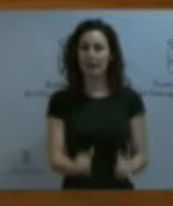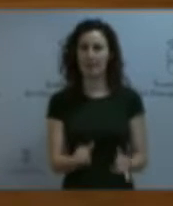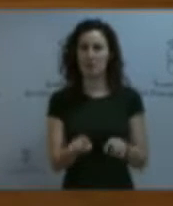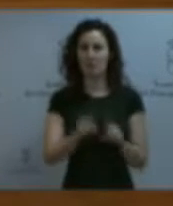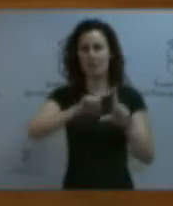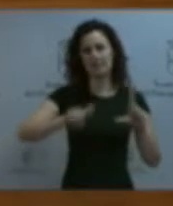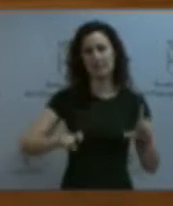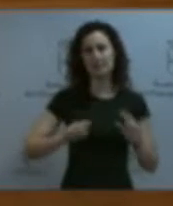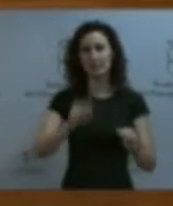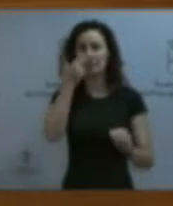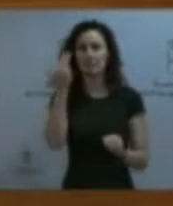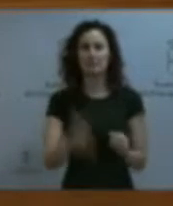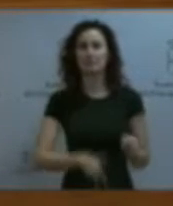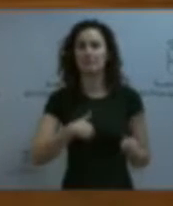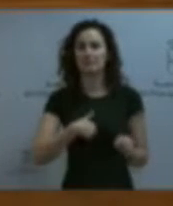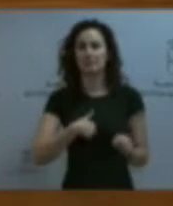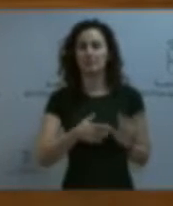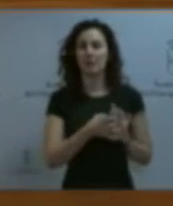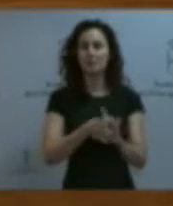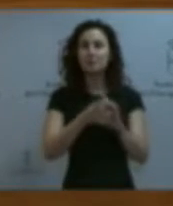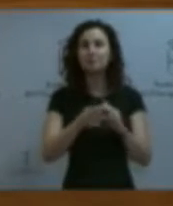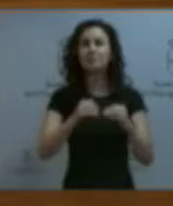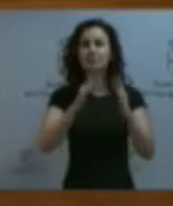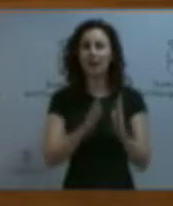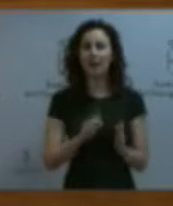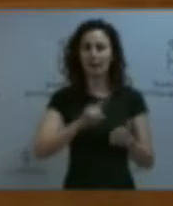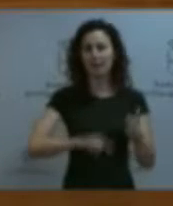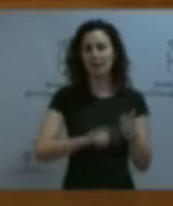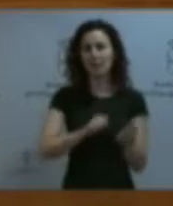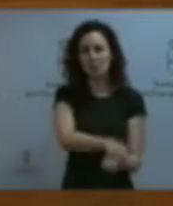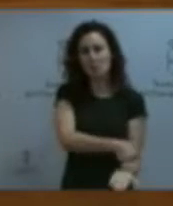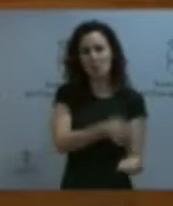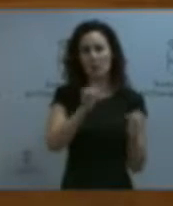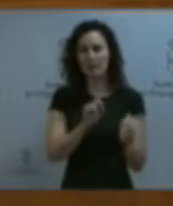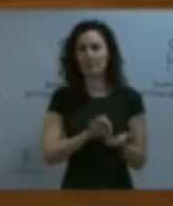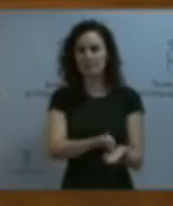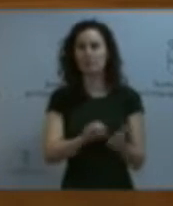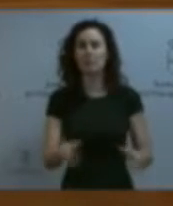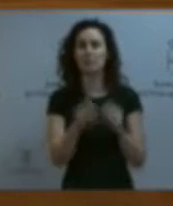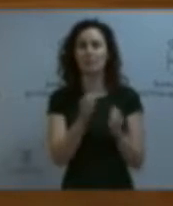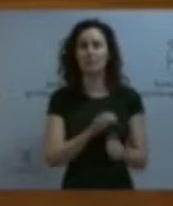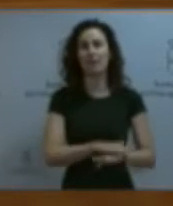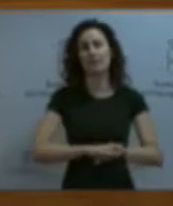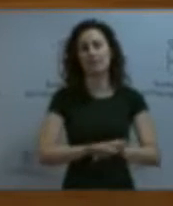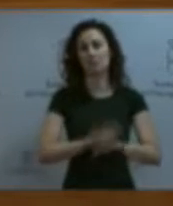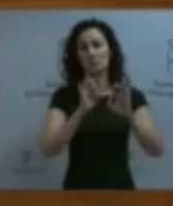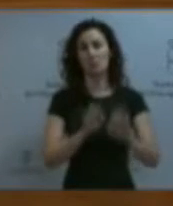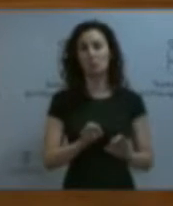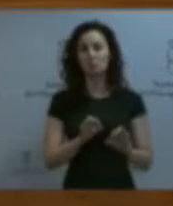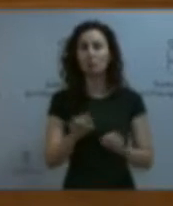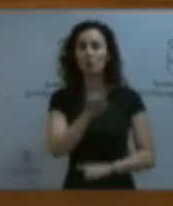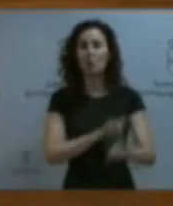estadísticas de interés general las referidas a viviendas de alquiler, a viviendas vacías en el campo de los servicios sociales básicos y a las de especies invasoras,